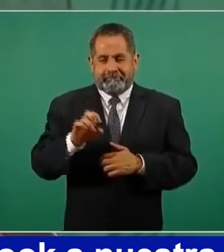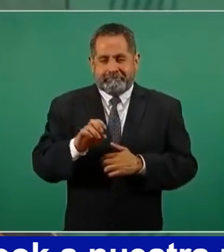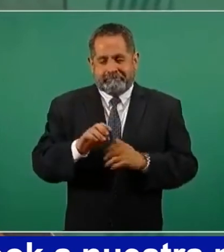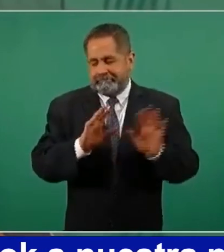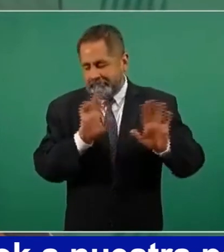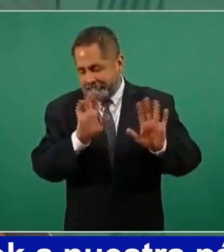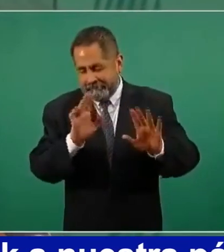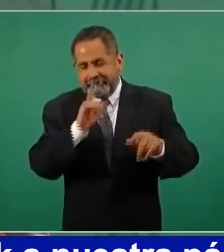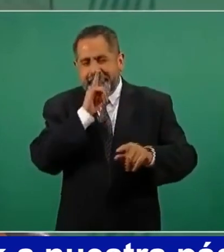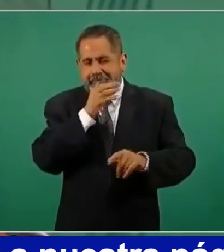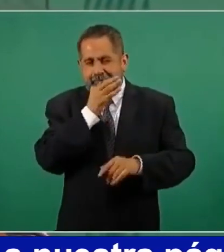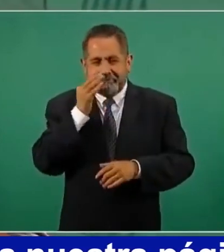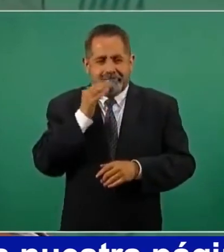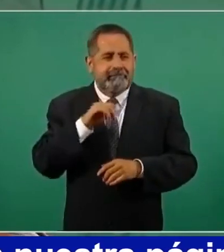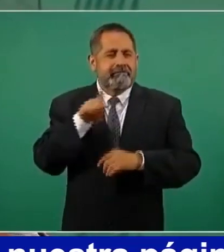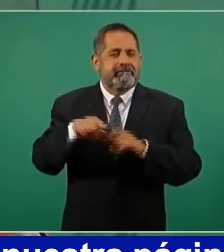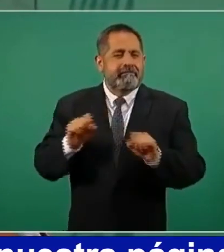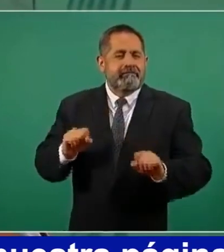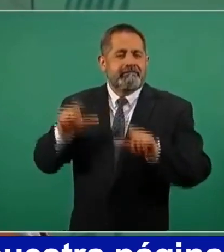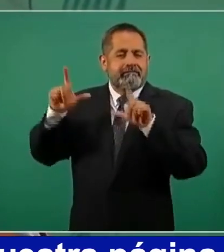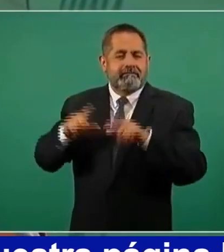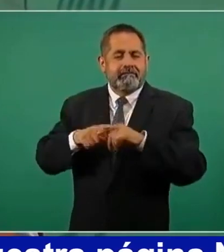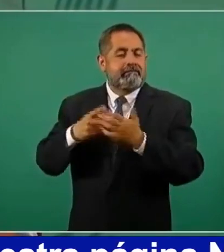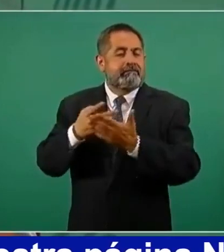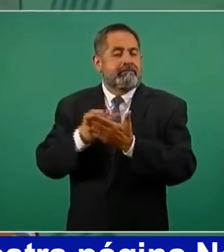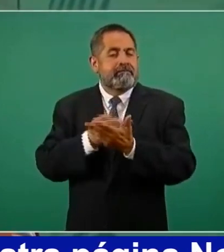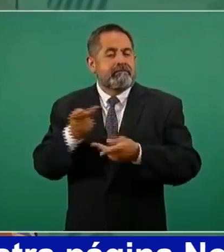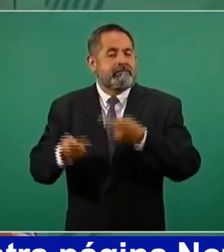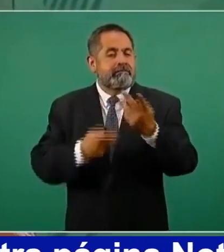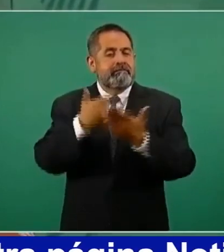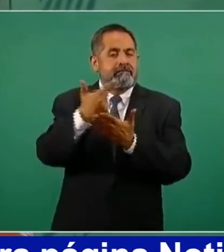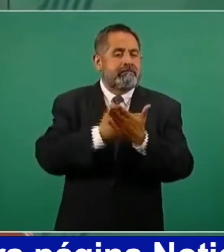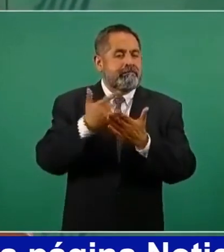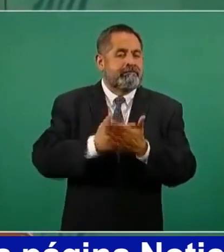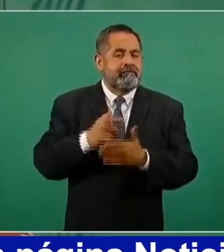que yo les ponga la encuesta del Reforma.